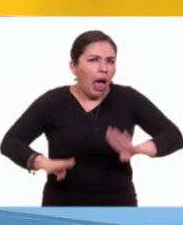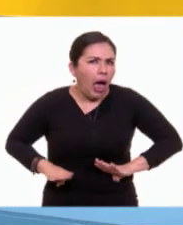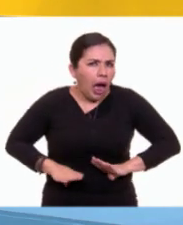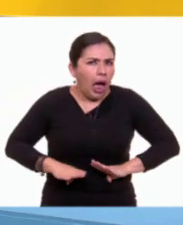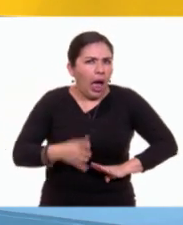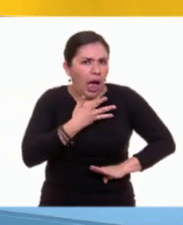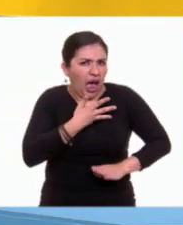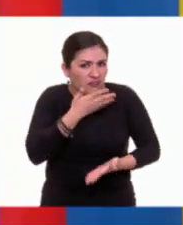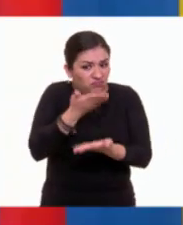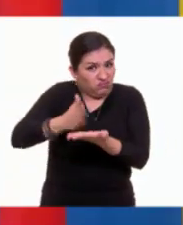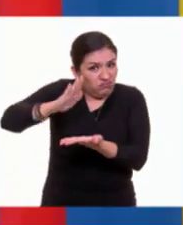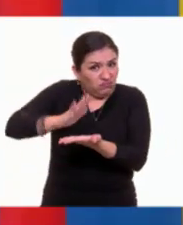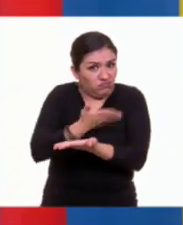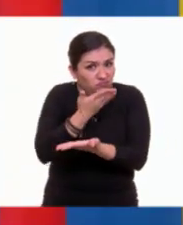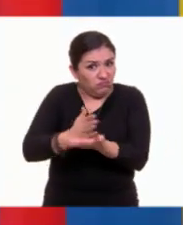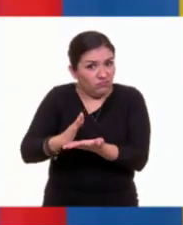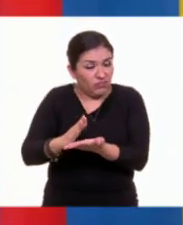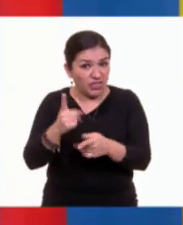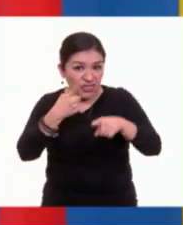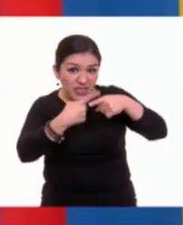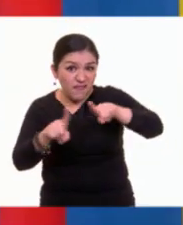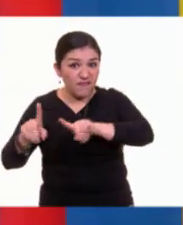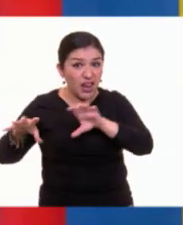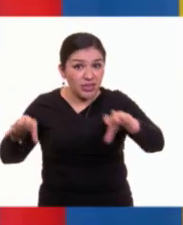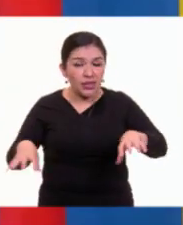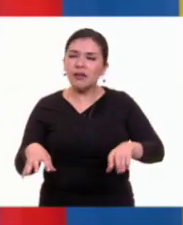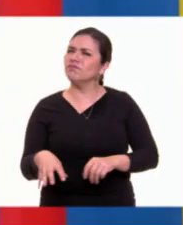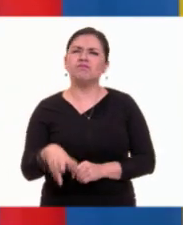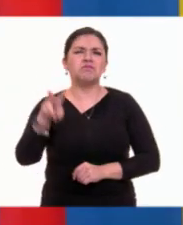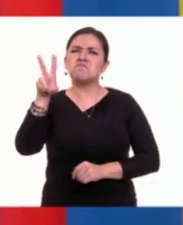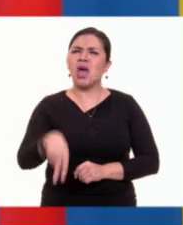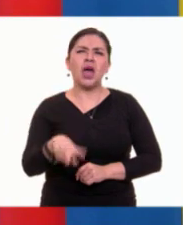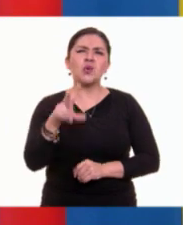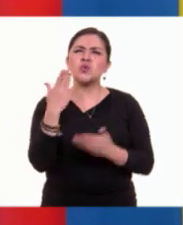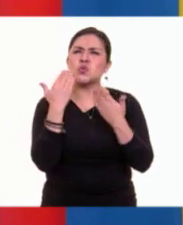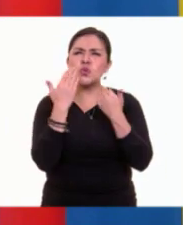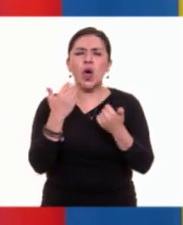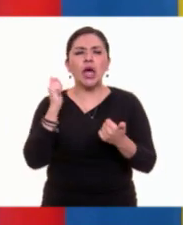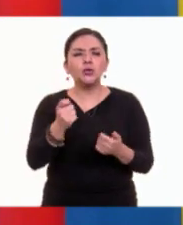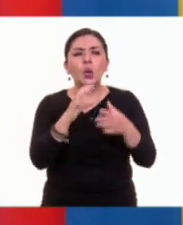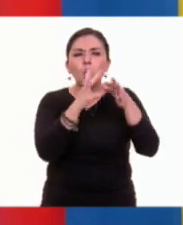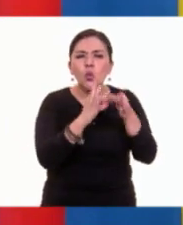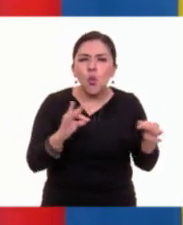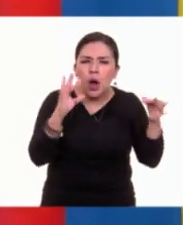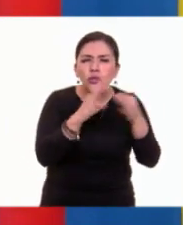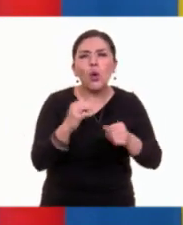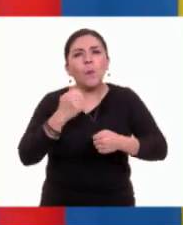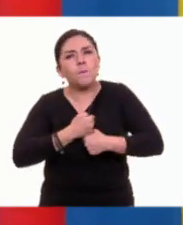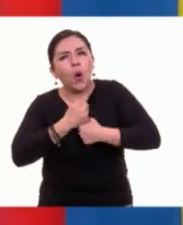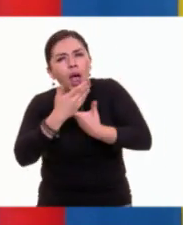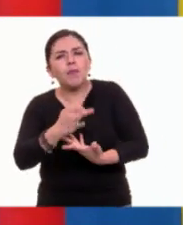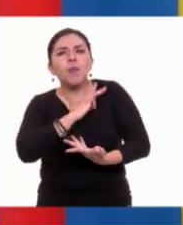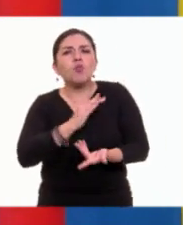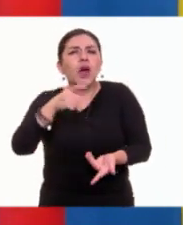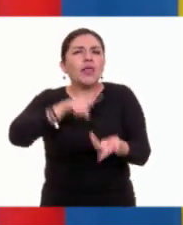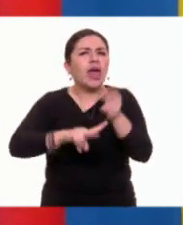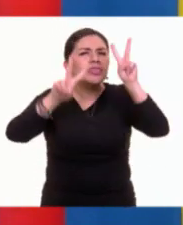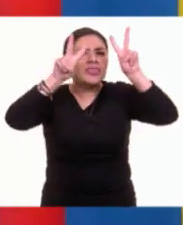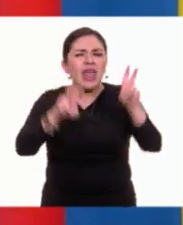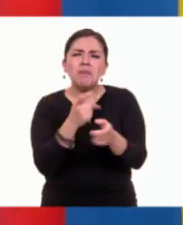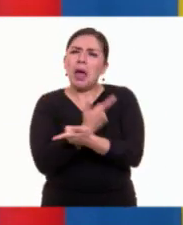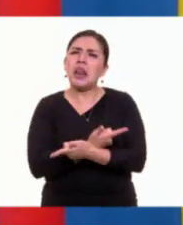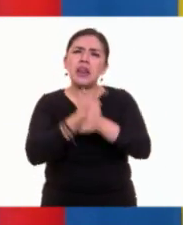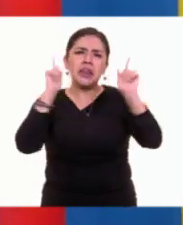tipo de texto? En realidad, no, Gaby. Tanto los cuentos como los poemas pueden abordar cualquier